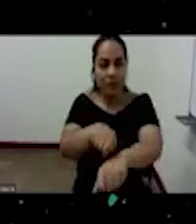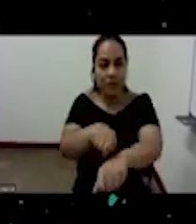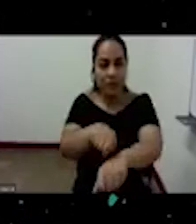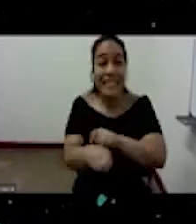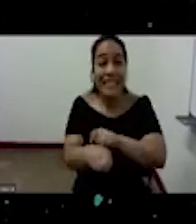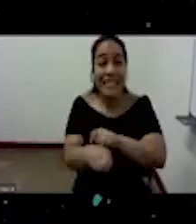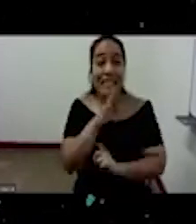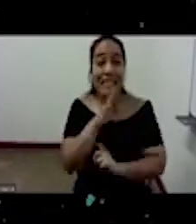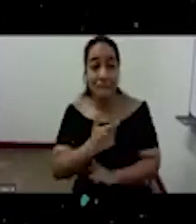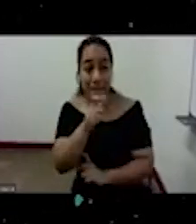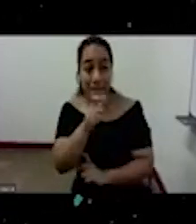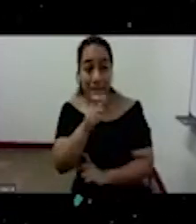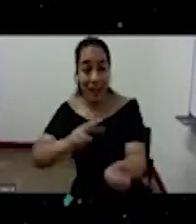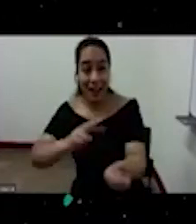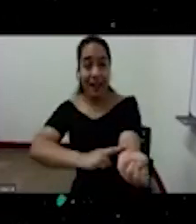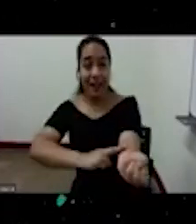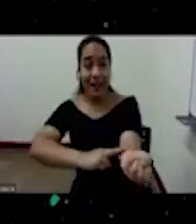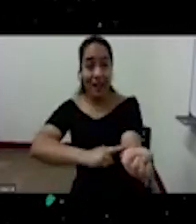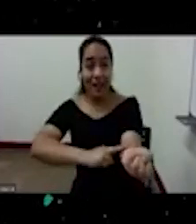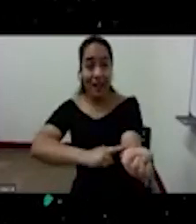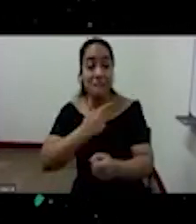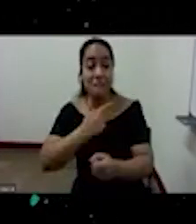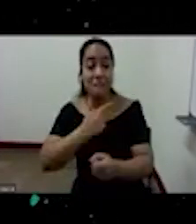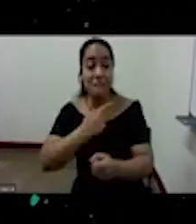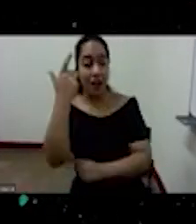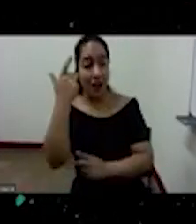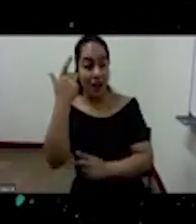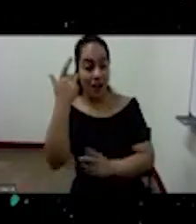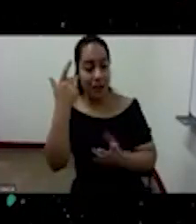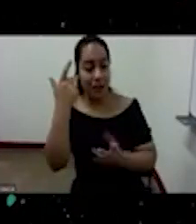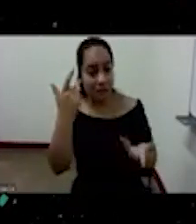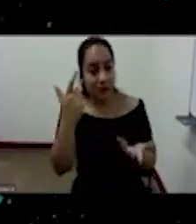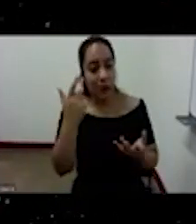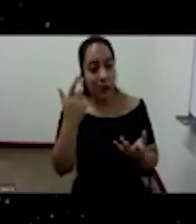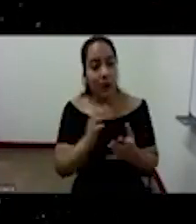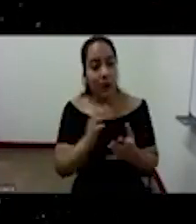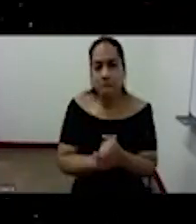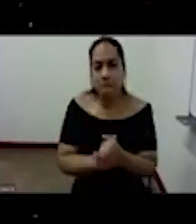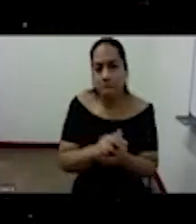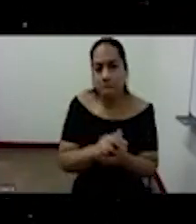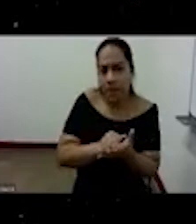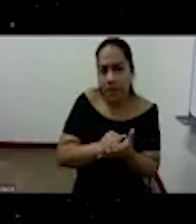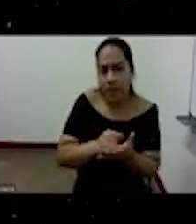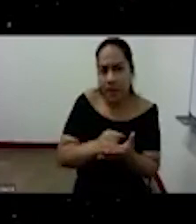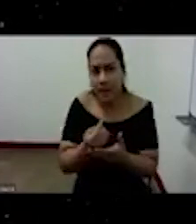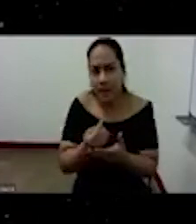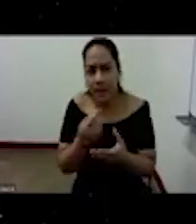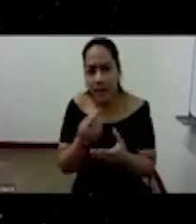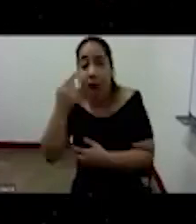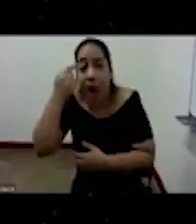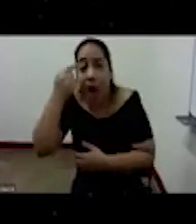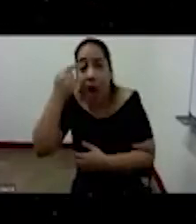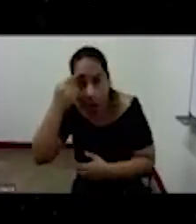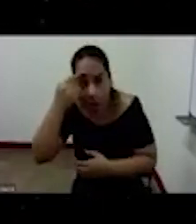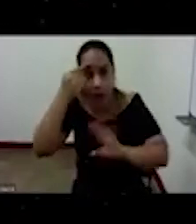que era o creía que ser